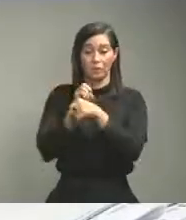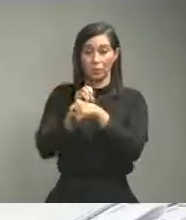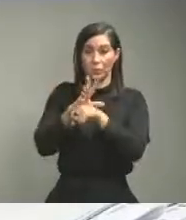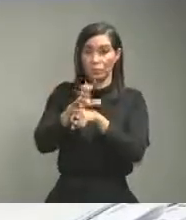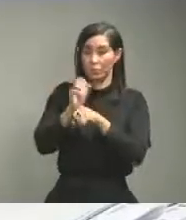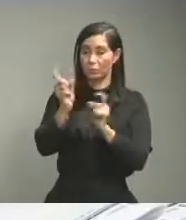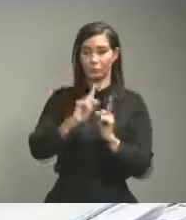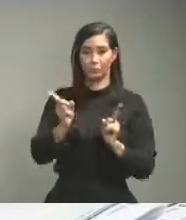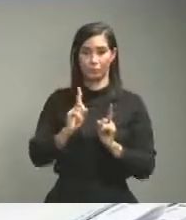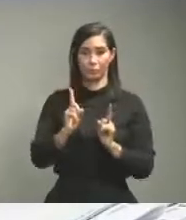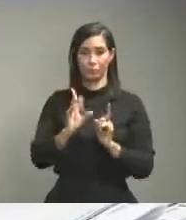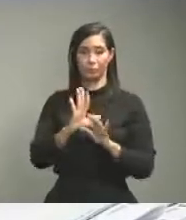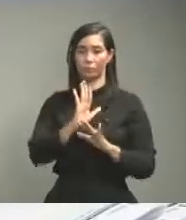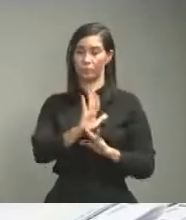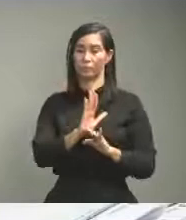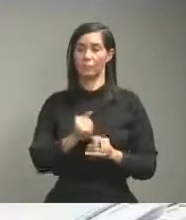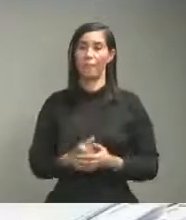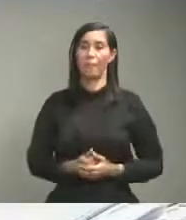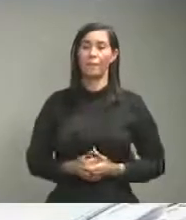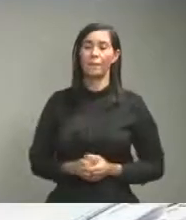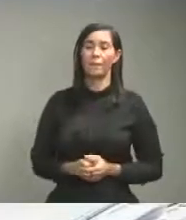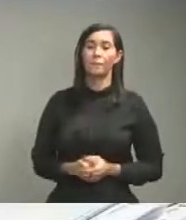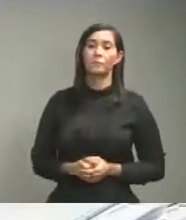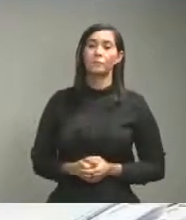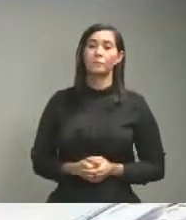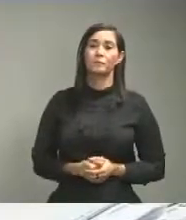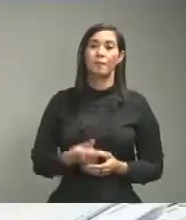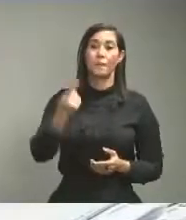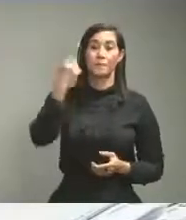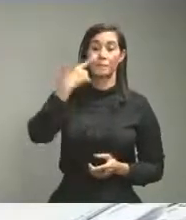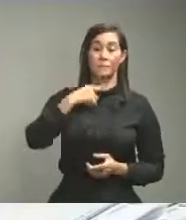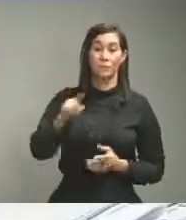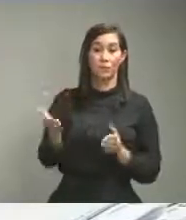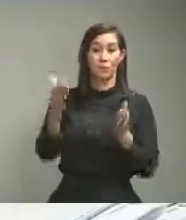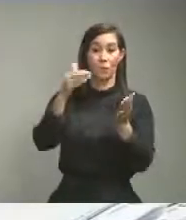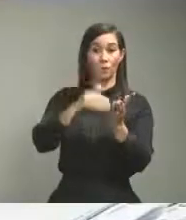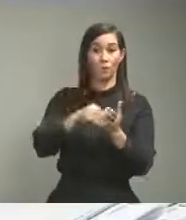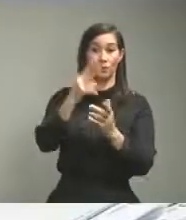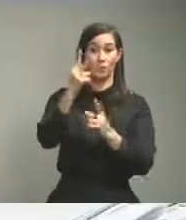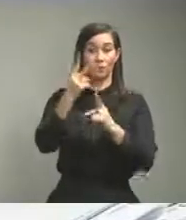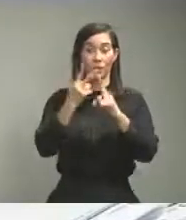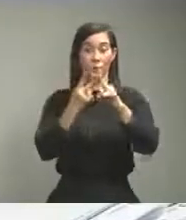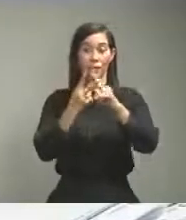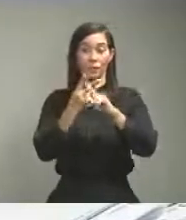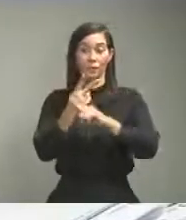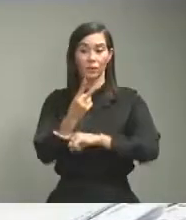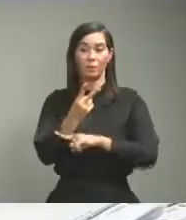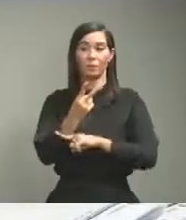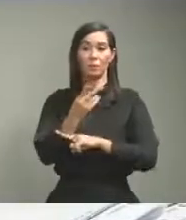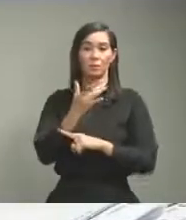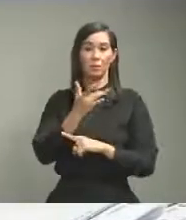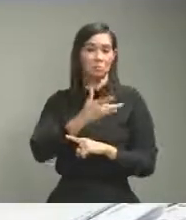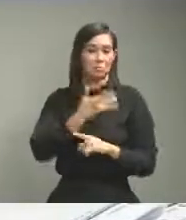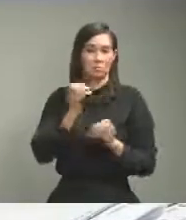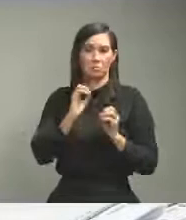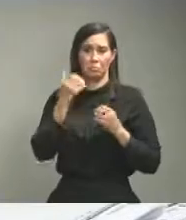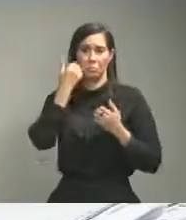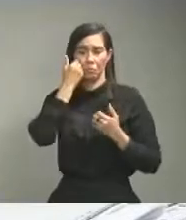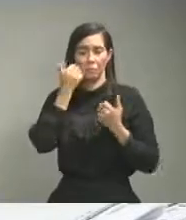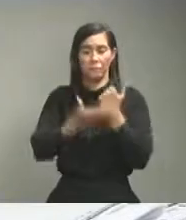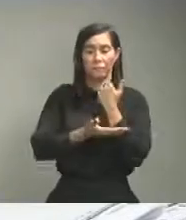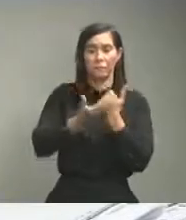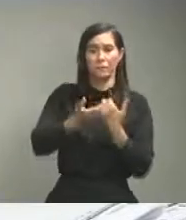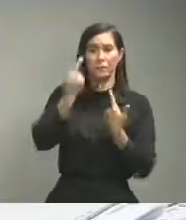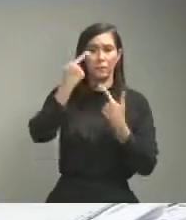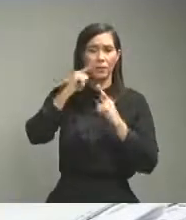contactos entonces pero después de dos meses me he hecho la prueba porque no tenía sintomatología sino